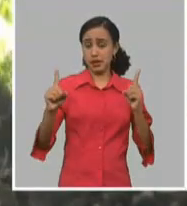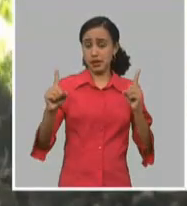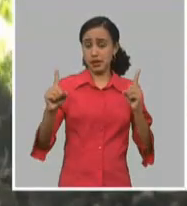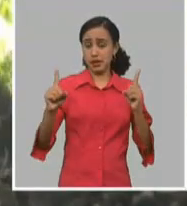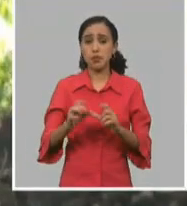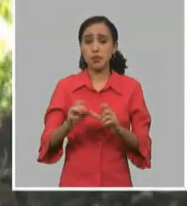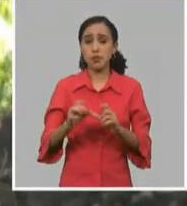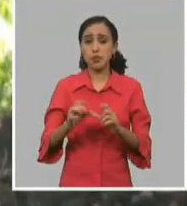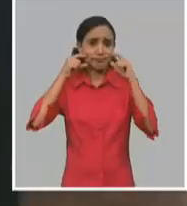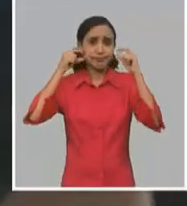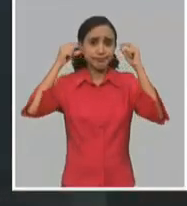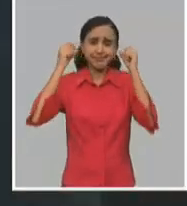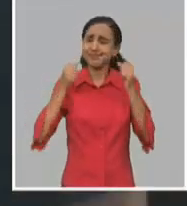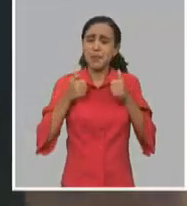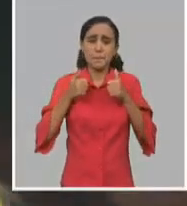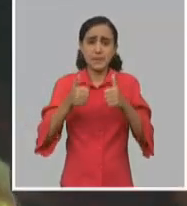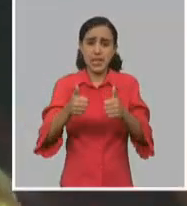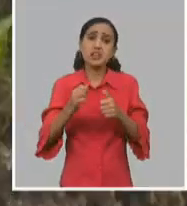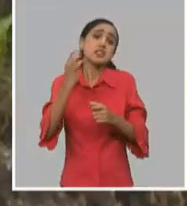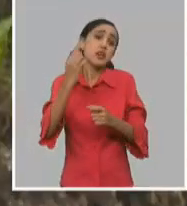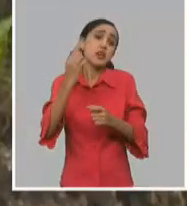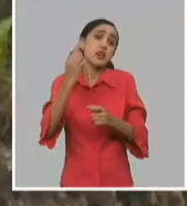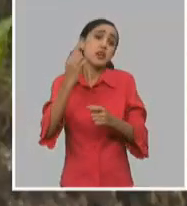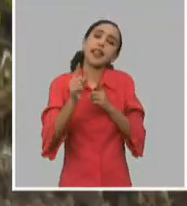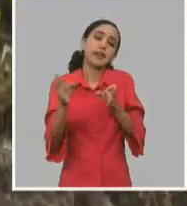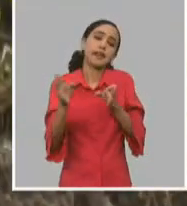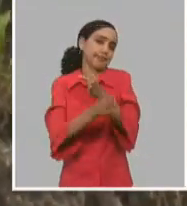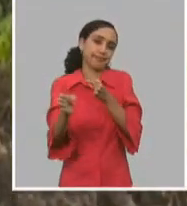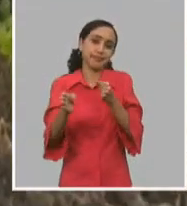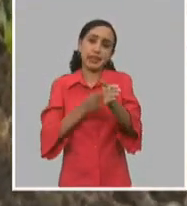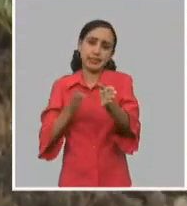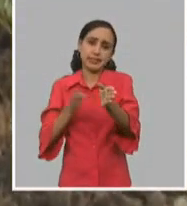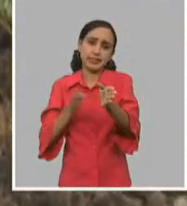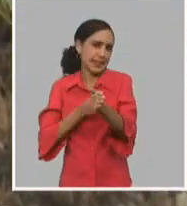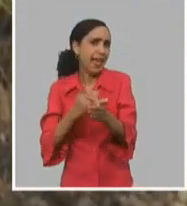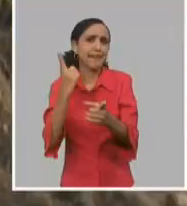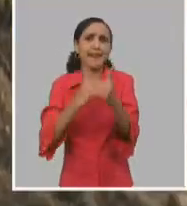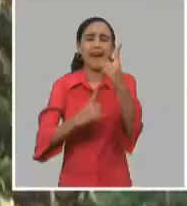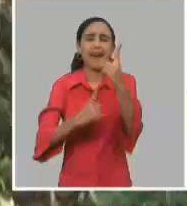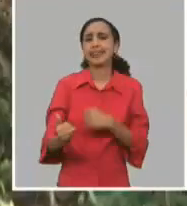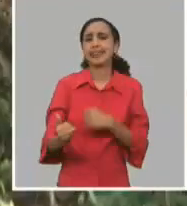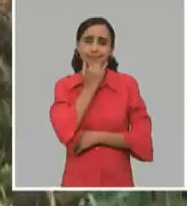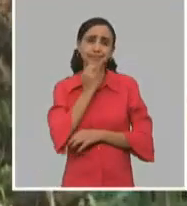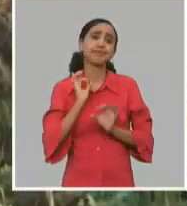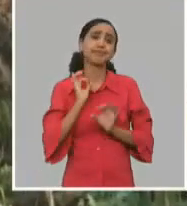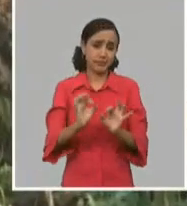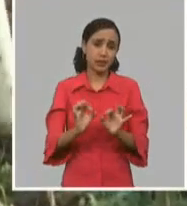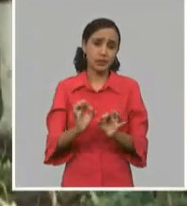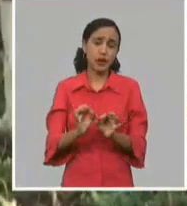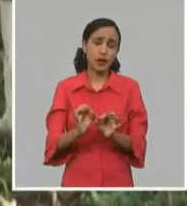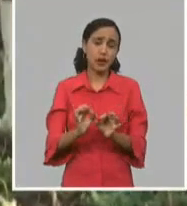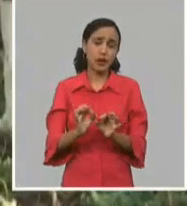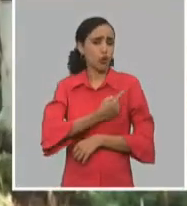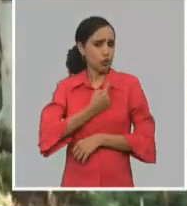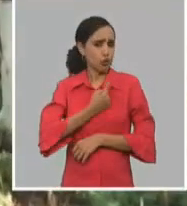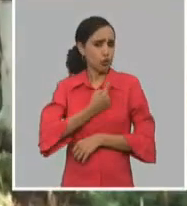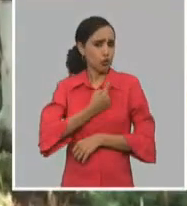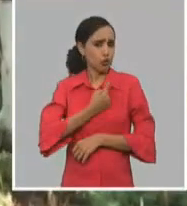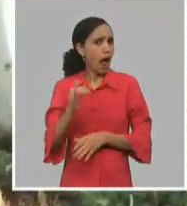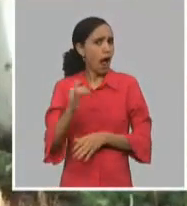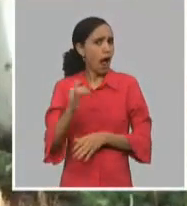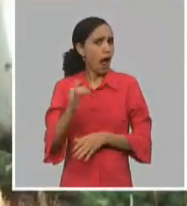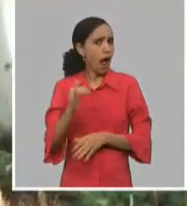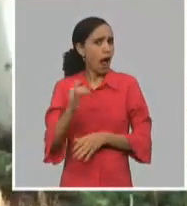nasobuco. Bueno, siempre hay un indisciplinado, siempre hay quien no lo hacía como es adecuado, como es correcto. Tuvimos indisciplinas también,